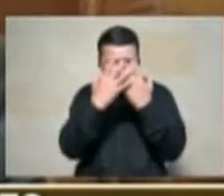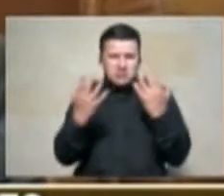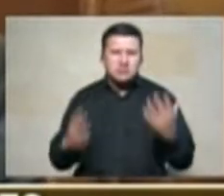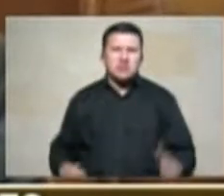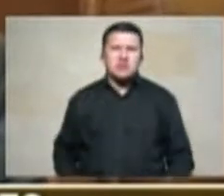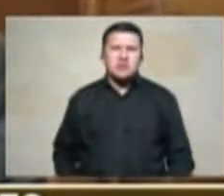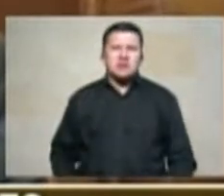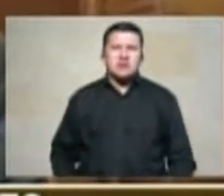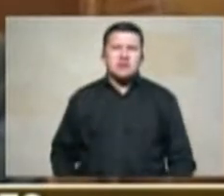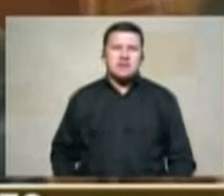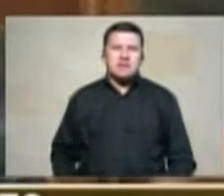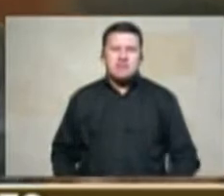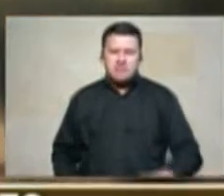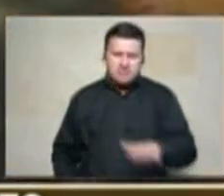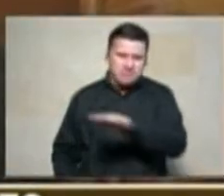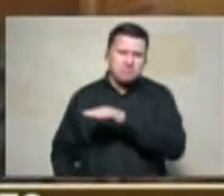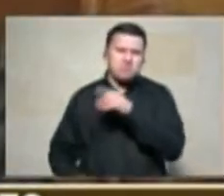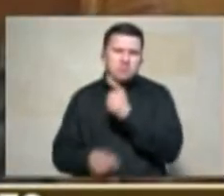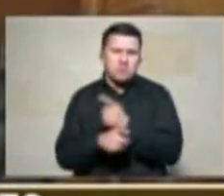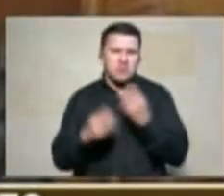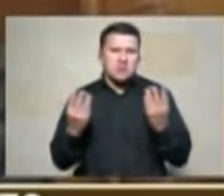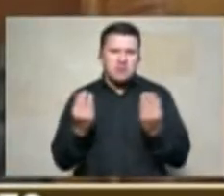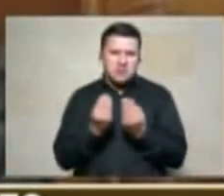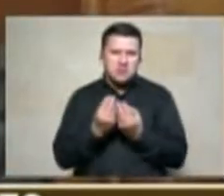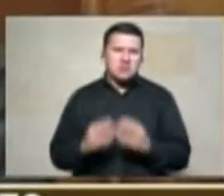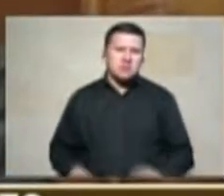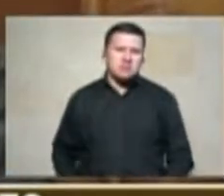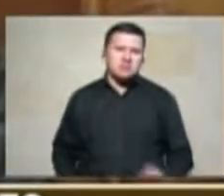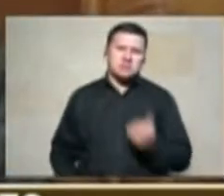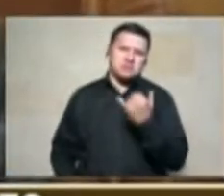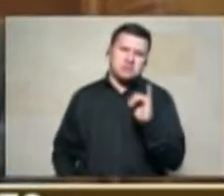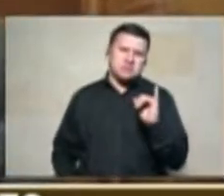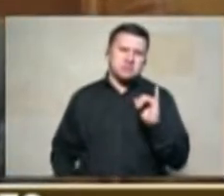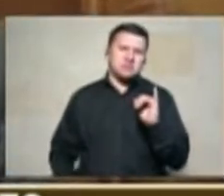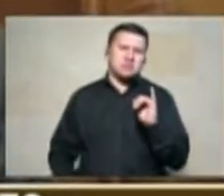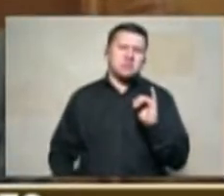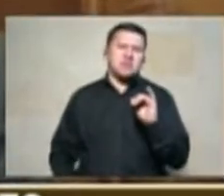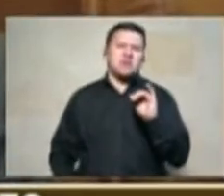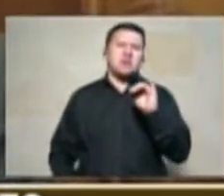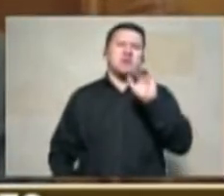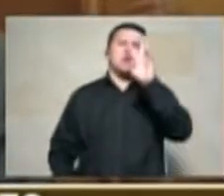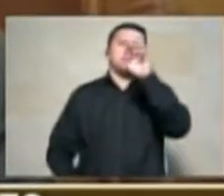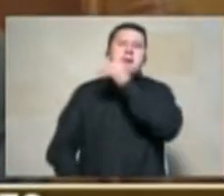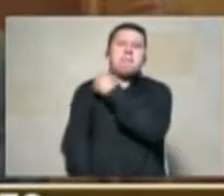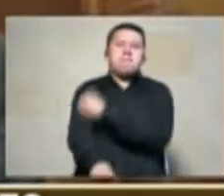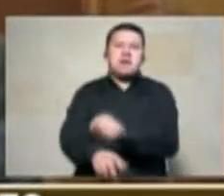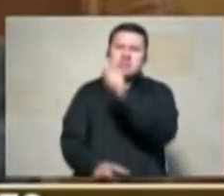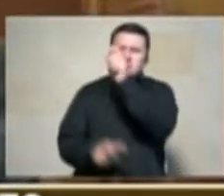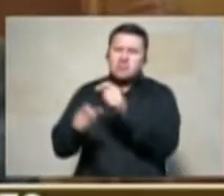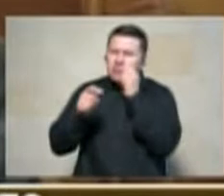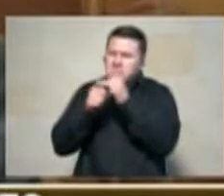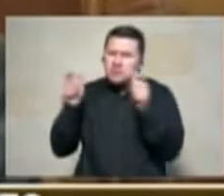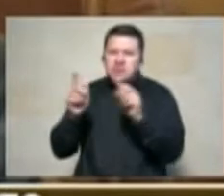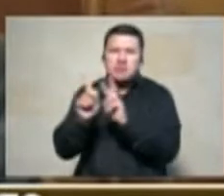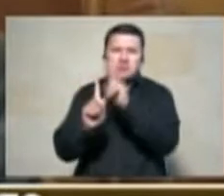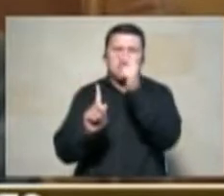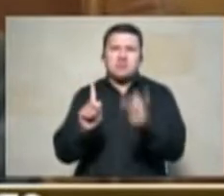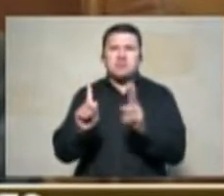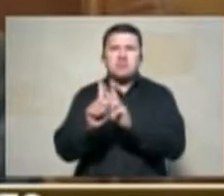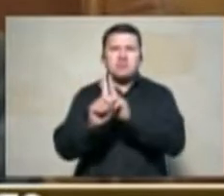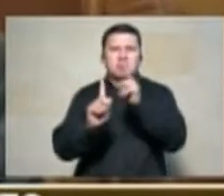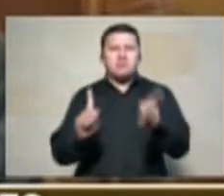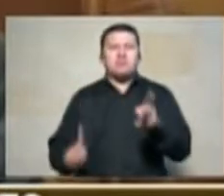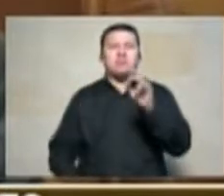y esas cifras pues ya pasan los 8 millones de víctimas en